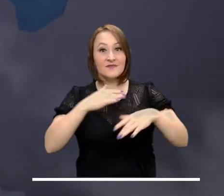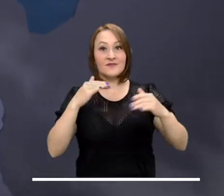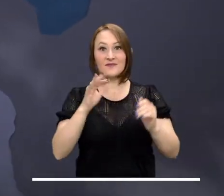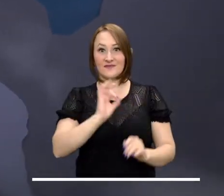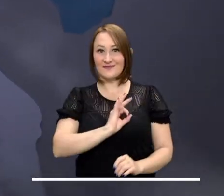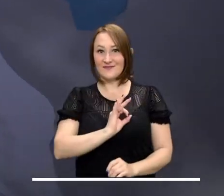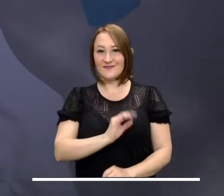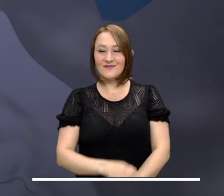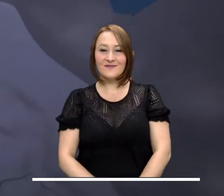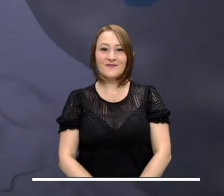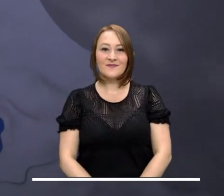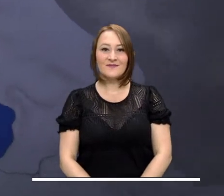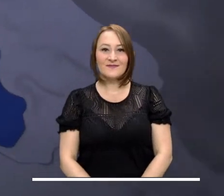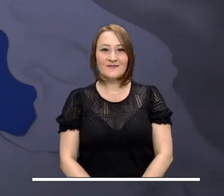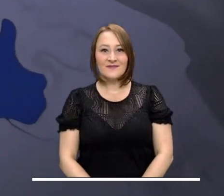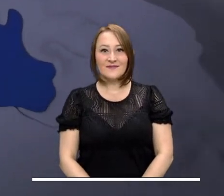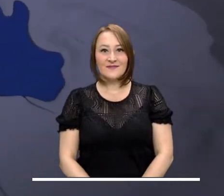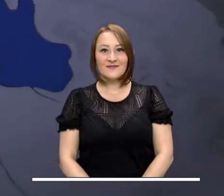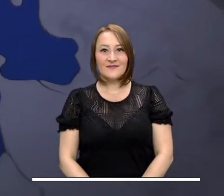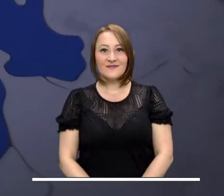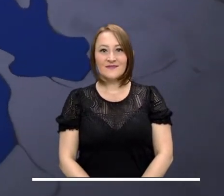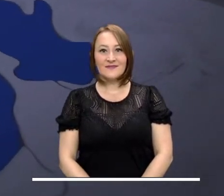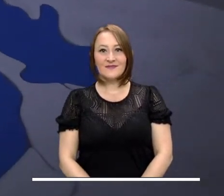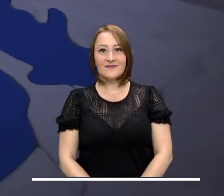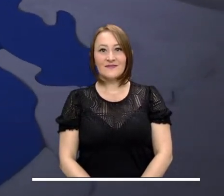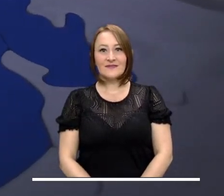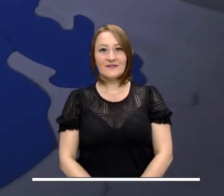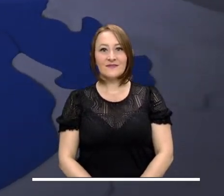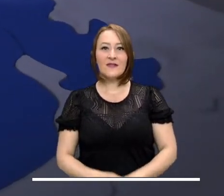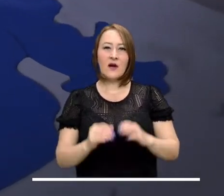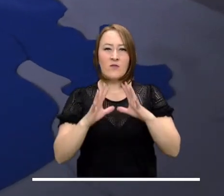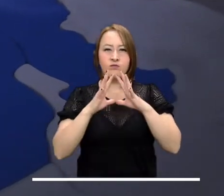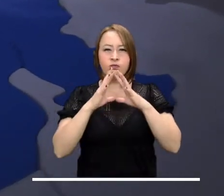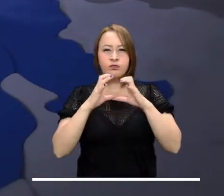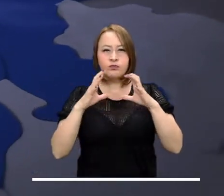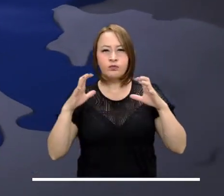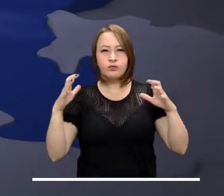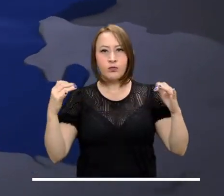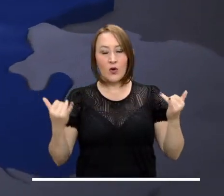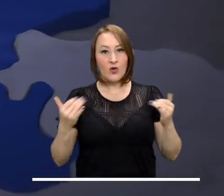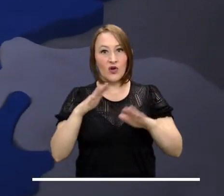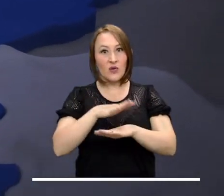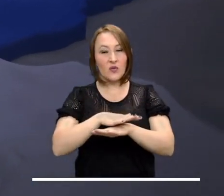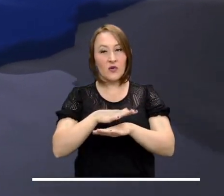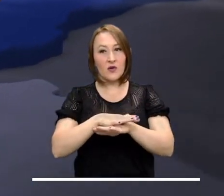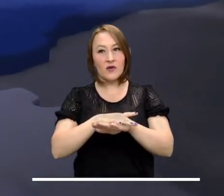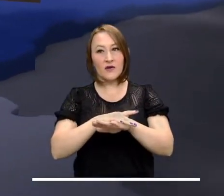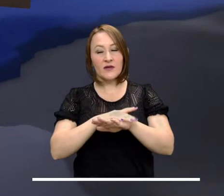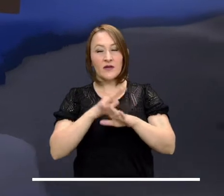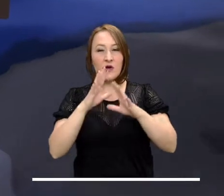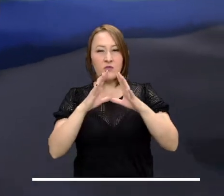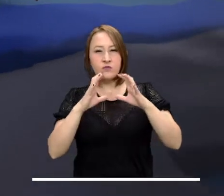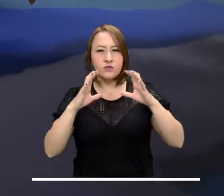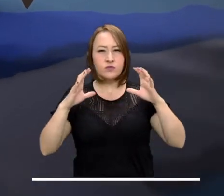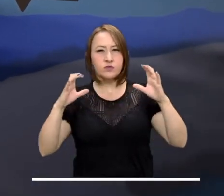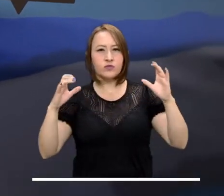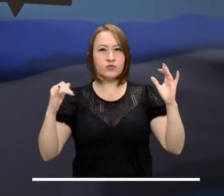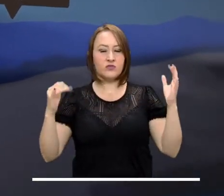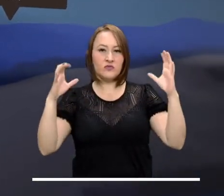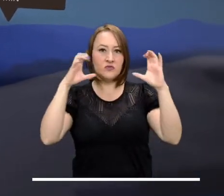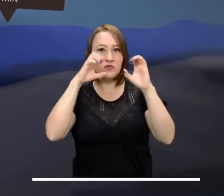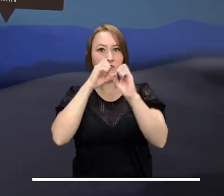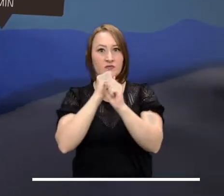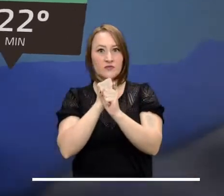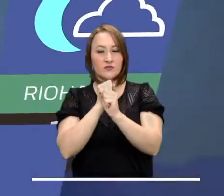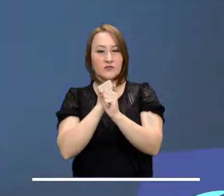A pesar de que la abundante nubosidad de la tarde le dará paso a un cielo ligeramente cubierto durante la noche, no se descartan lloviznas en